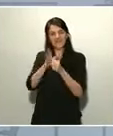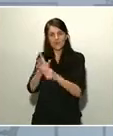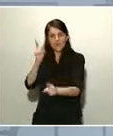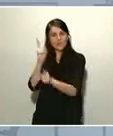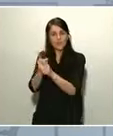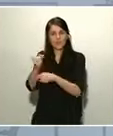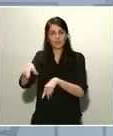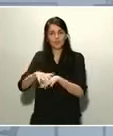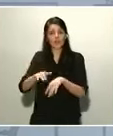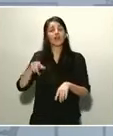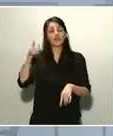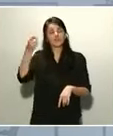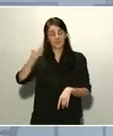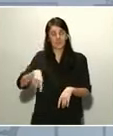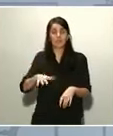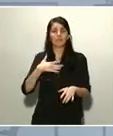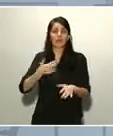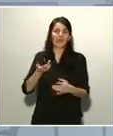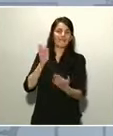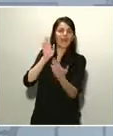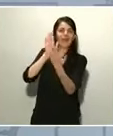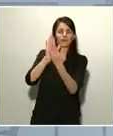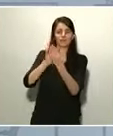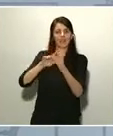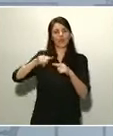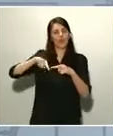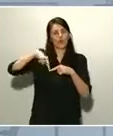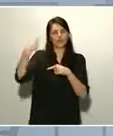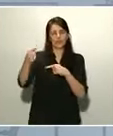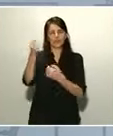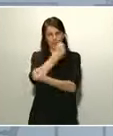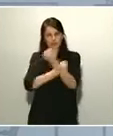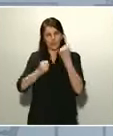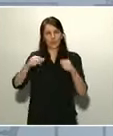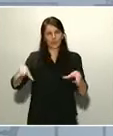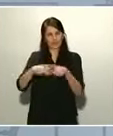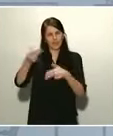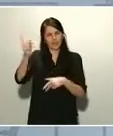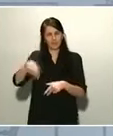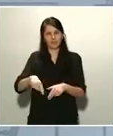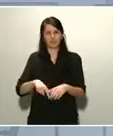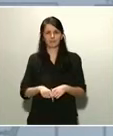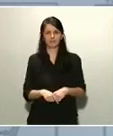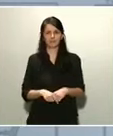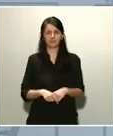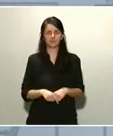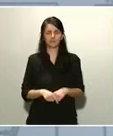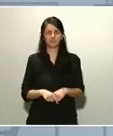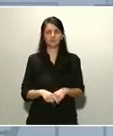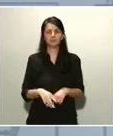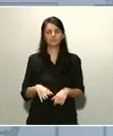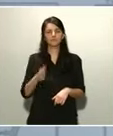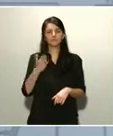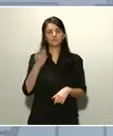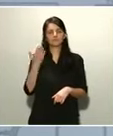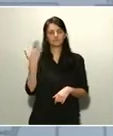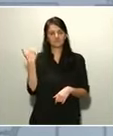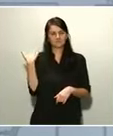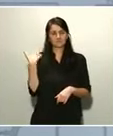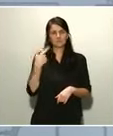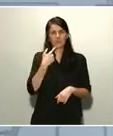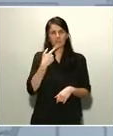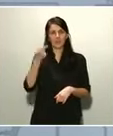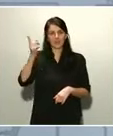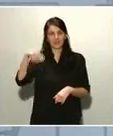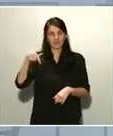económicas que conlleva la guerra contra ese virus. Lo dije el otro día ante la sede de la soberanía nacional,